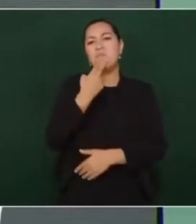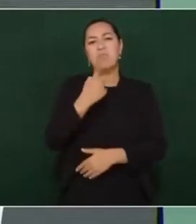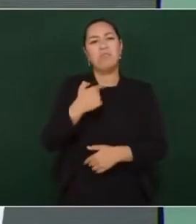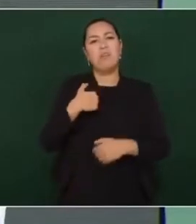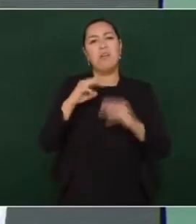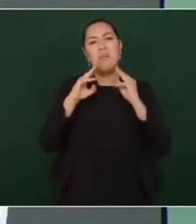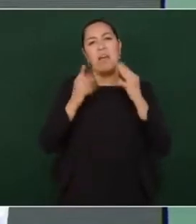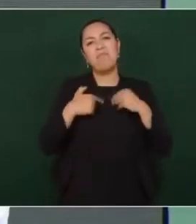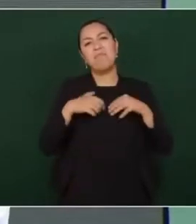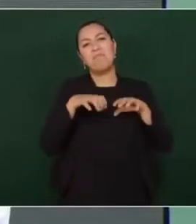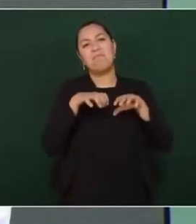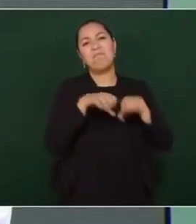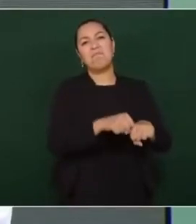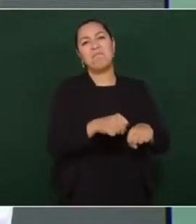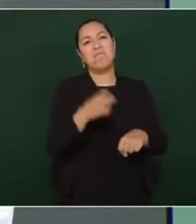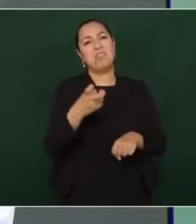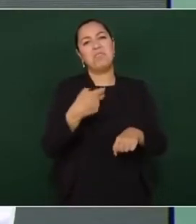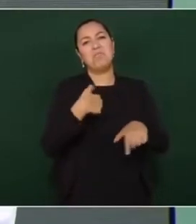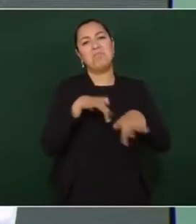famoso.